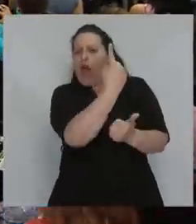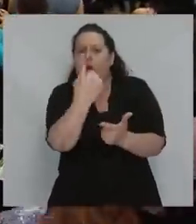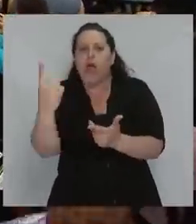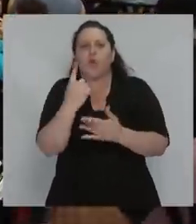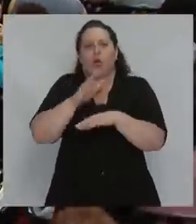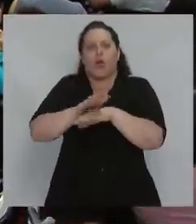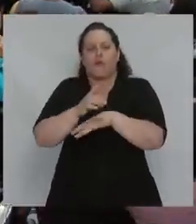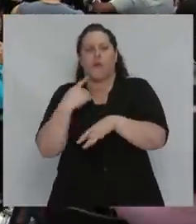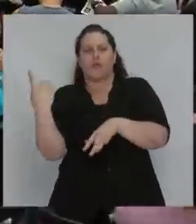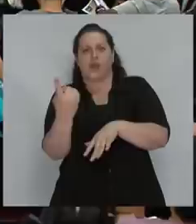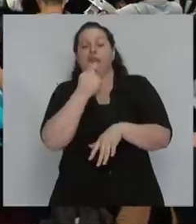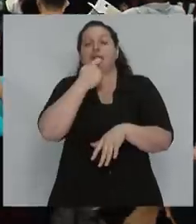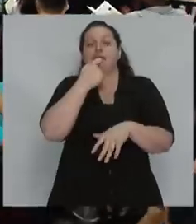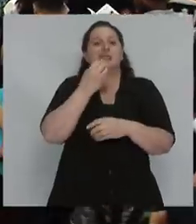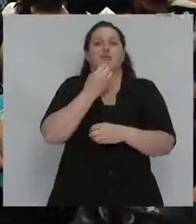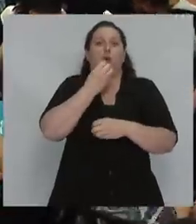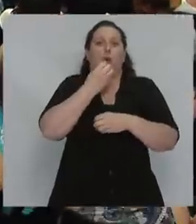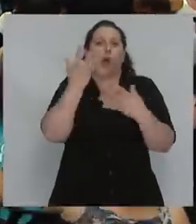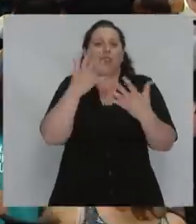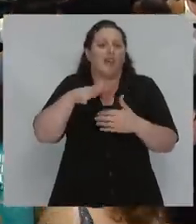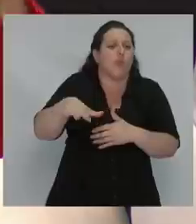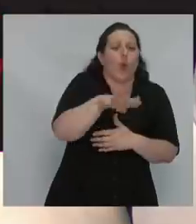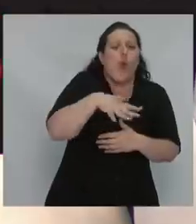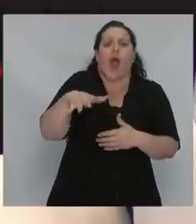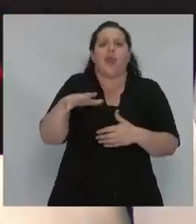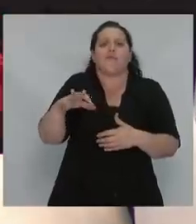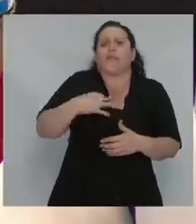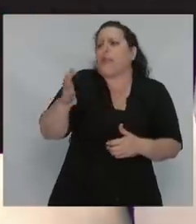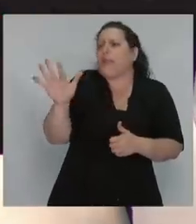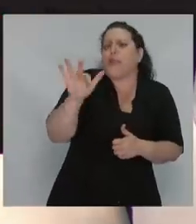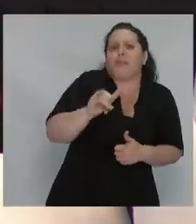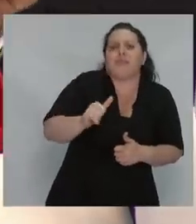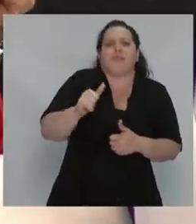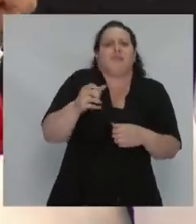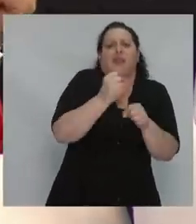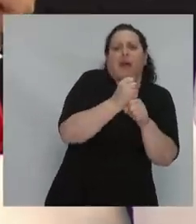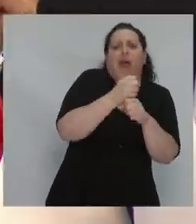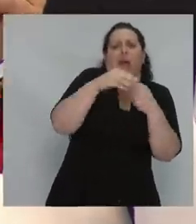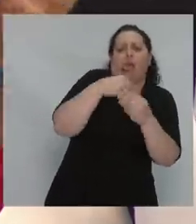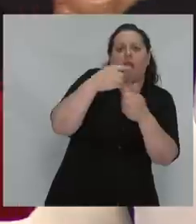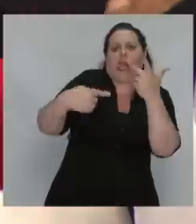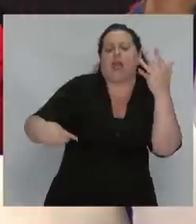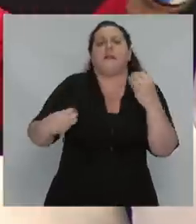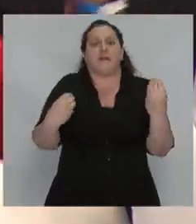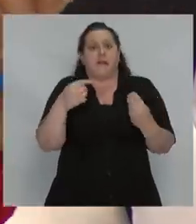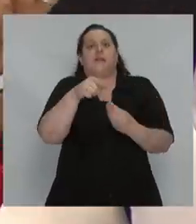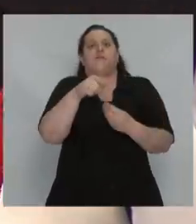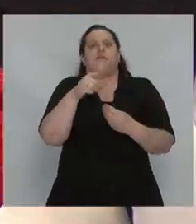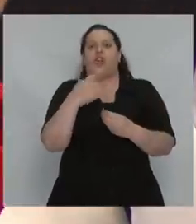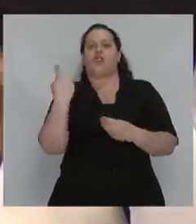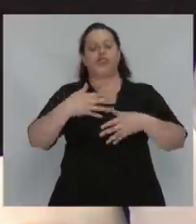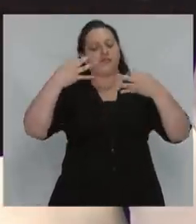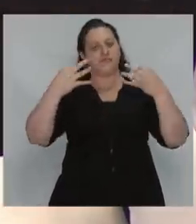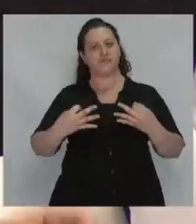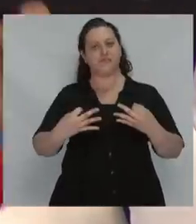nos comportamos en todos los ámbitos de nuestra vida, con decencia, pensando que ese comportamiento está anticipando